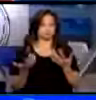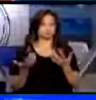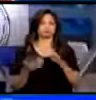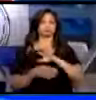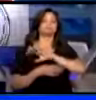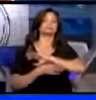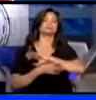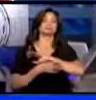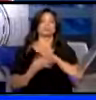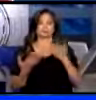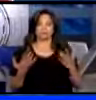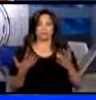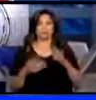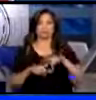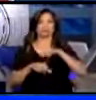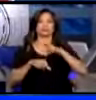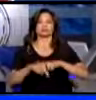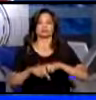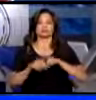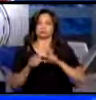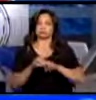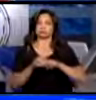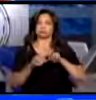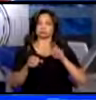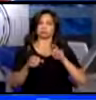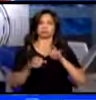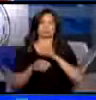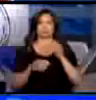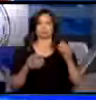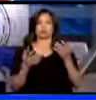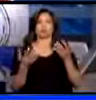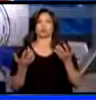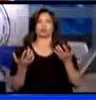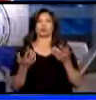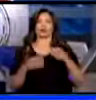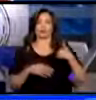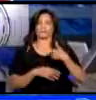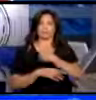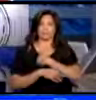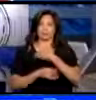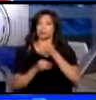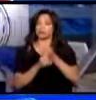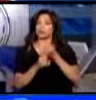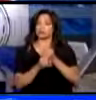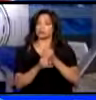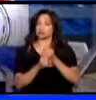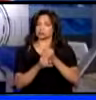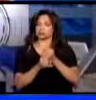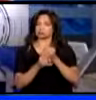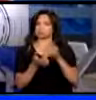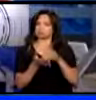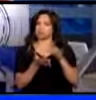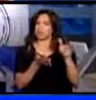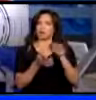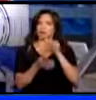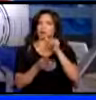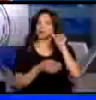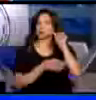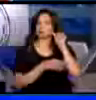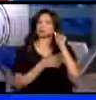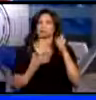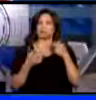La Policía Nacional desvinculó a un miembro de esa institución que desde ayer